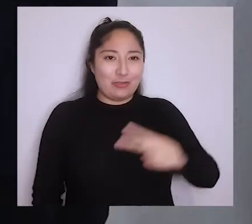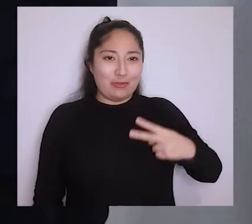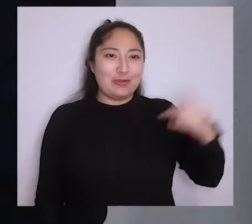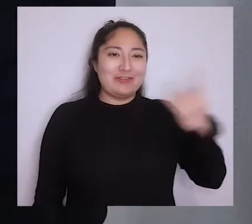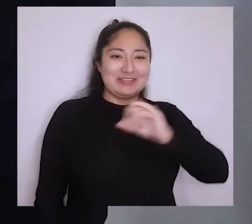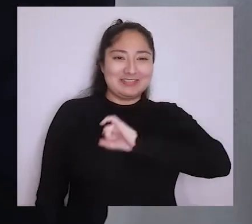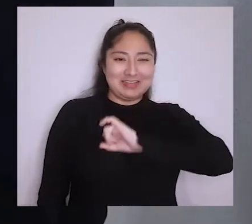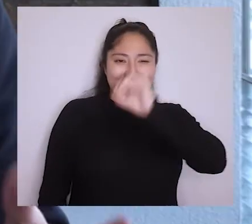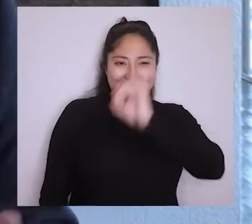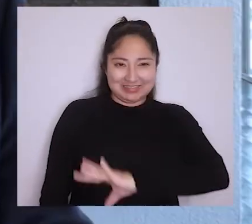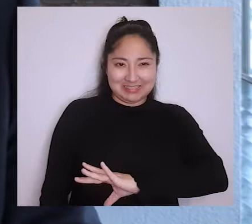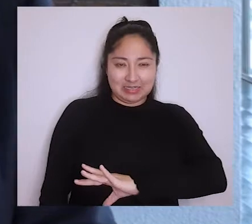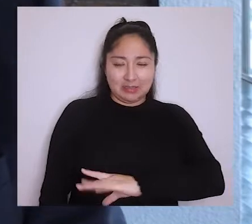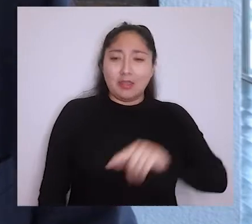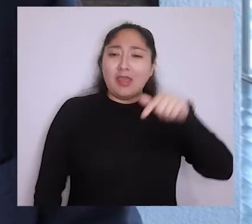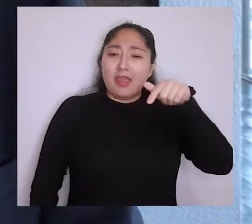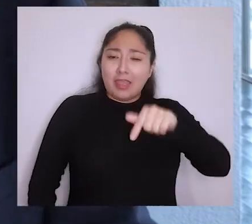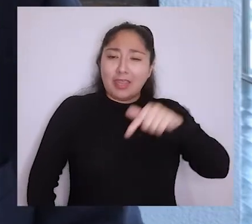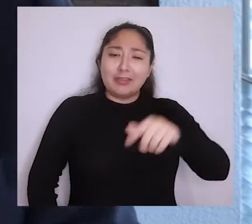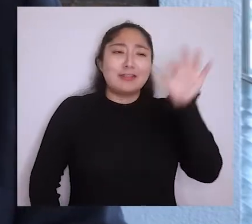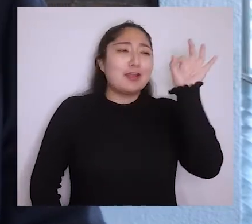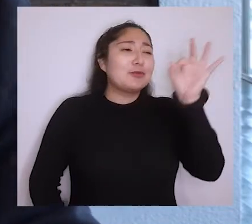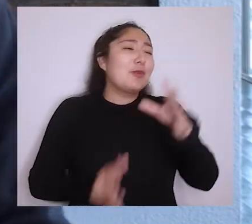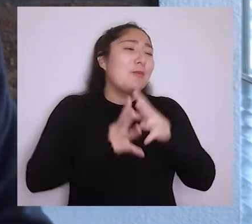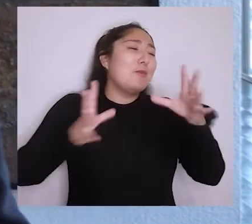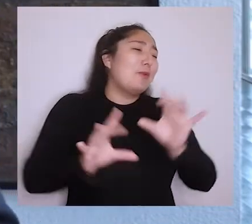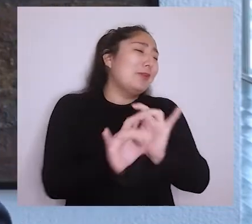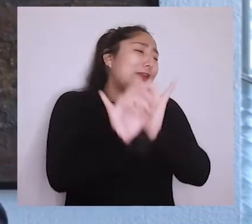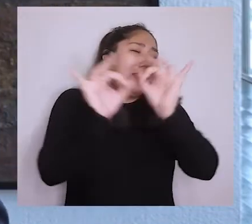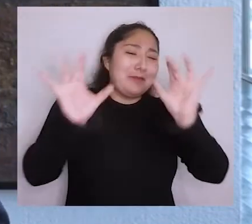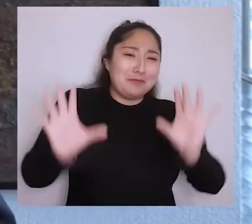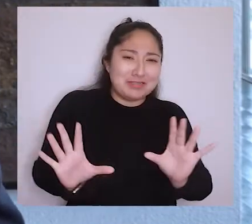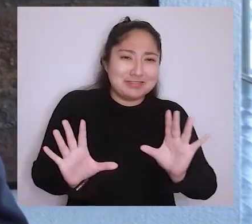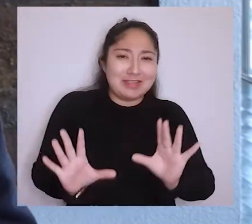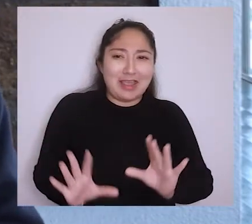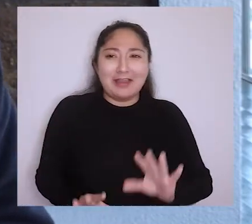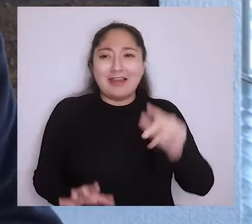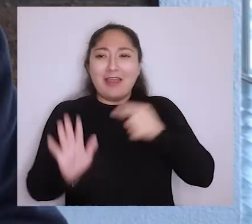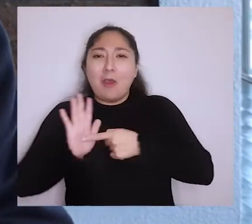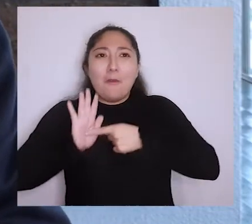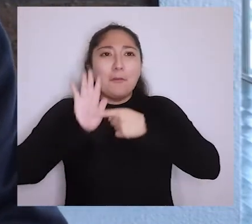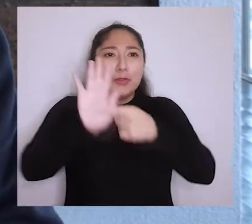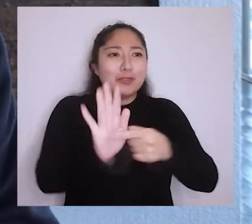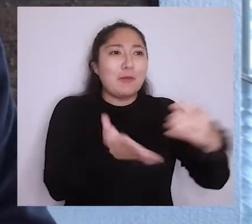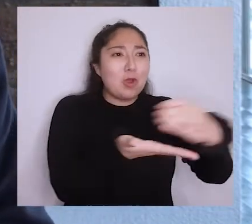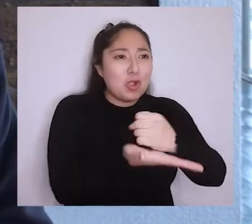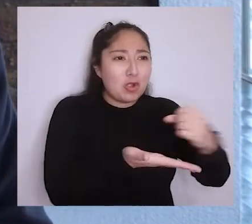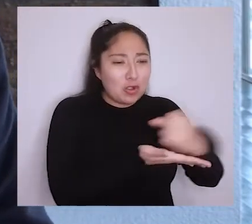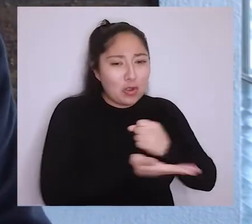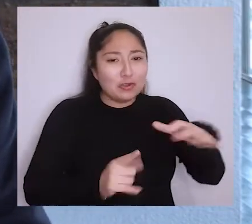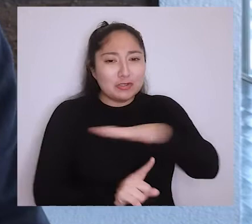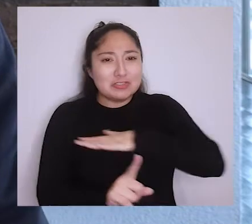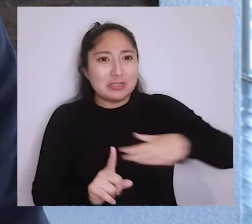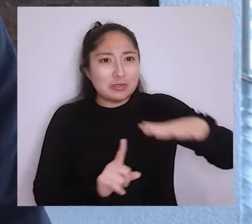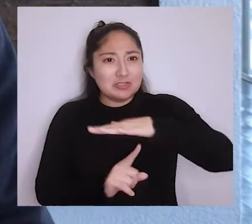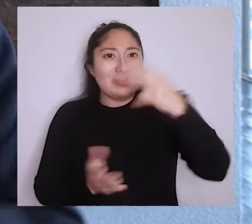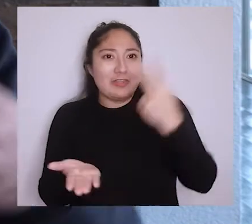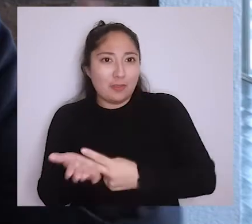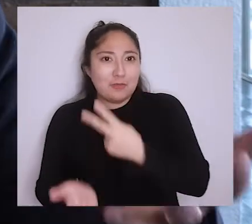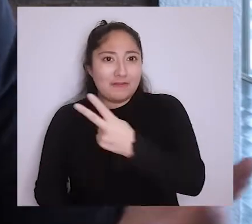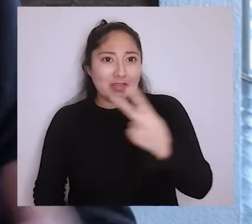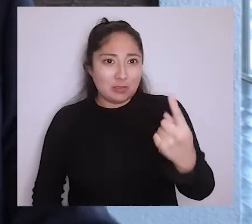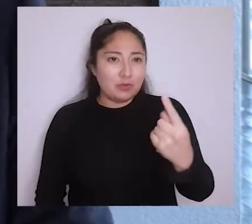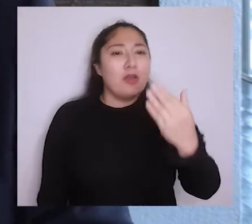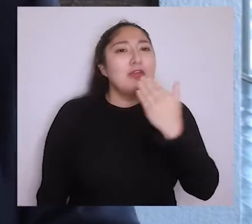Santiago. Y tuvimos una ceremonia muy emotiva, muy especial, donde dimos cuenta de los logros y principales hitos del año 2021